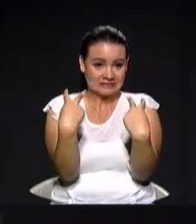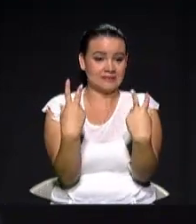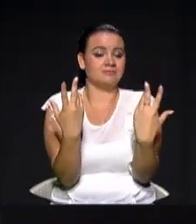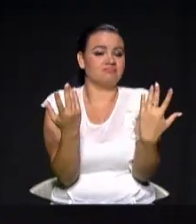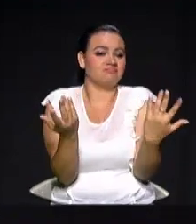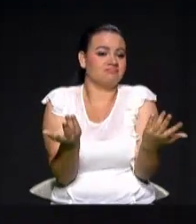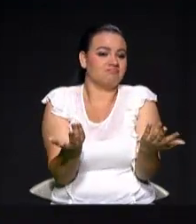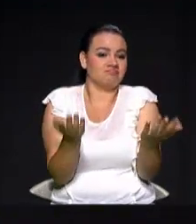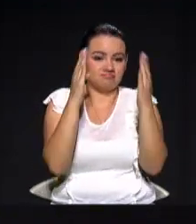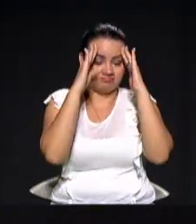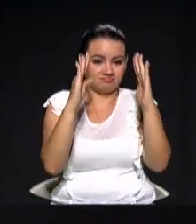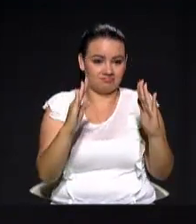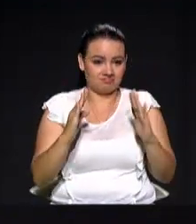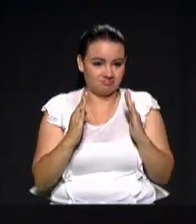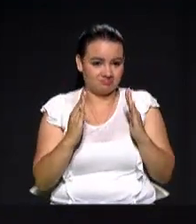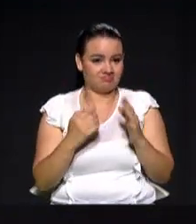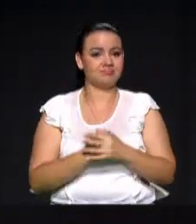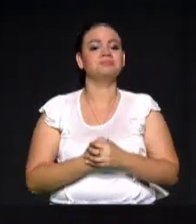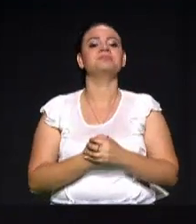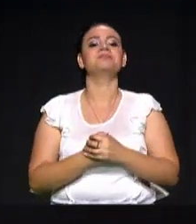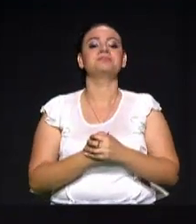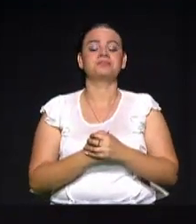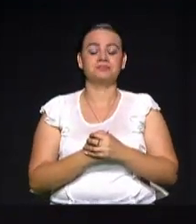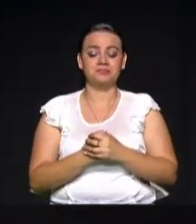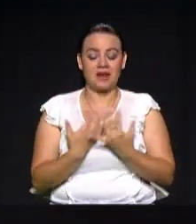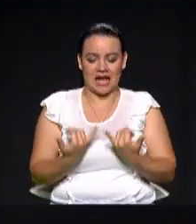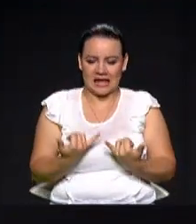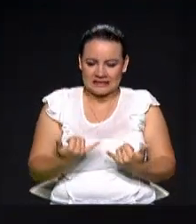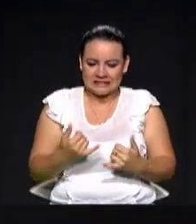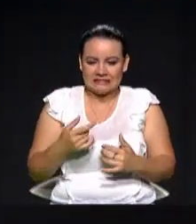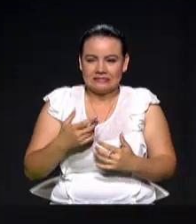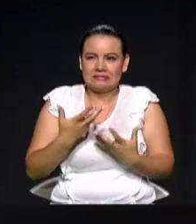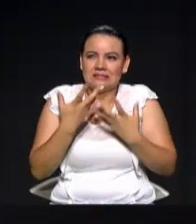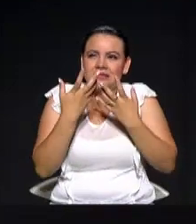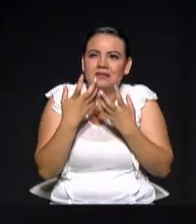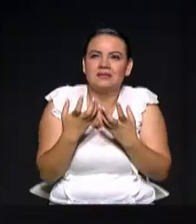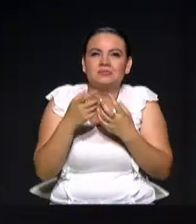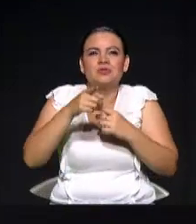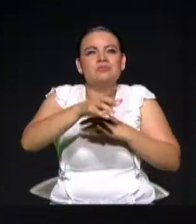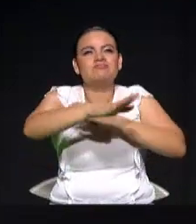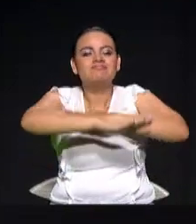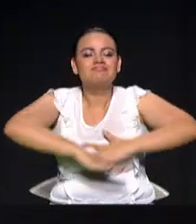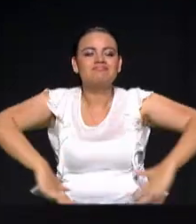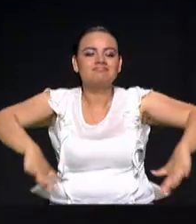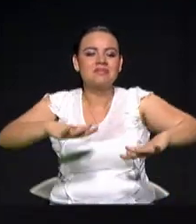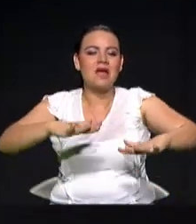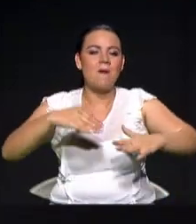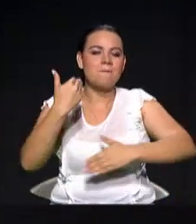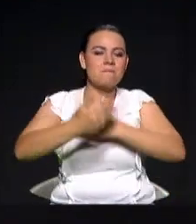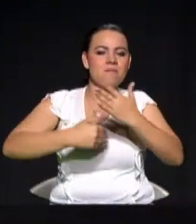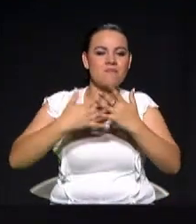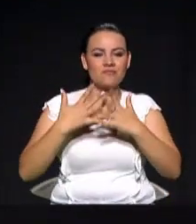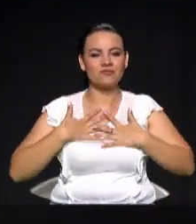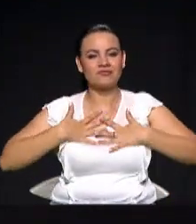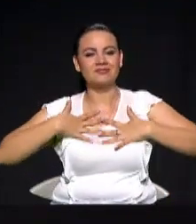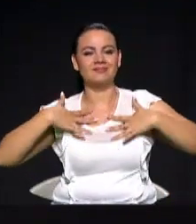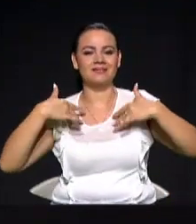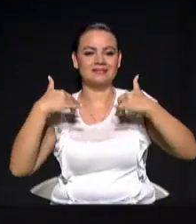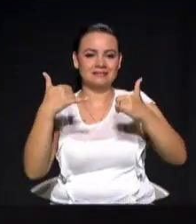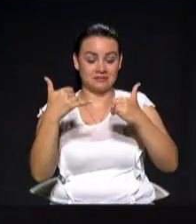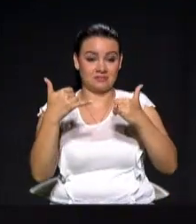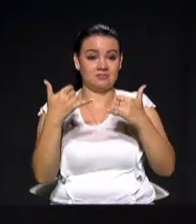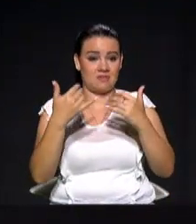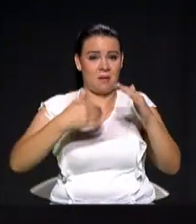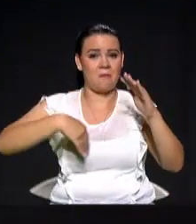como Partido Colombia Justa Libres, hacer de Medellín una ciudad feliz, con principios y valores,